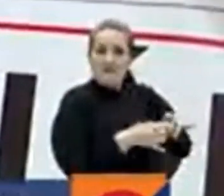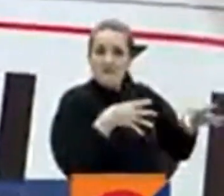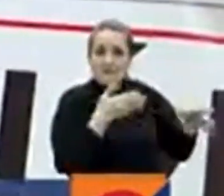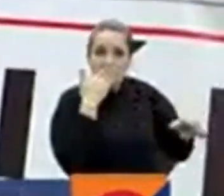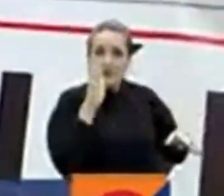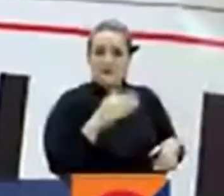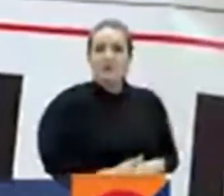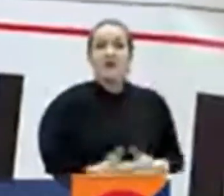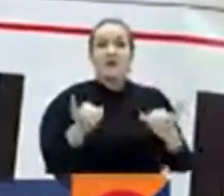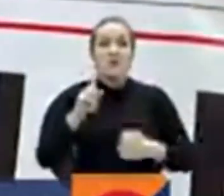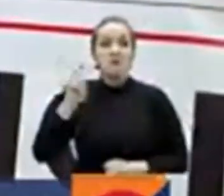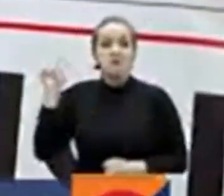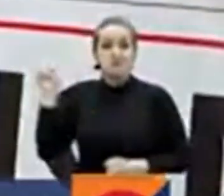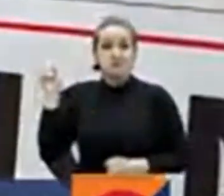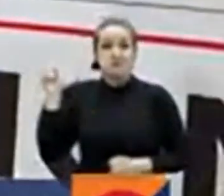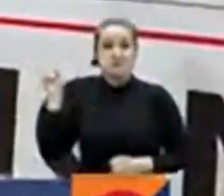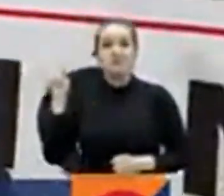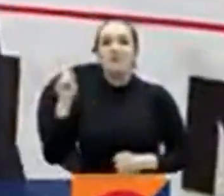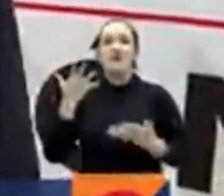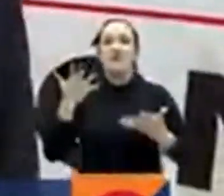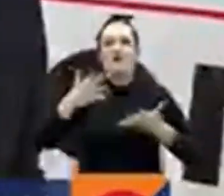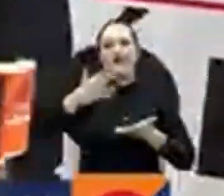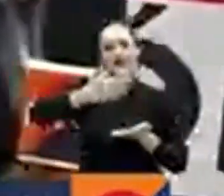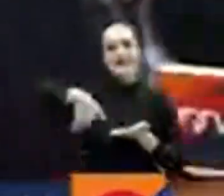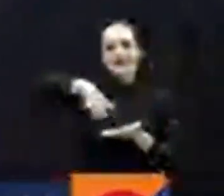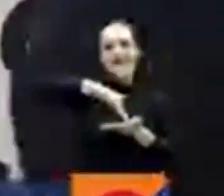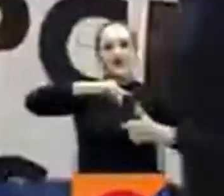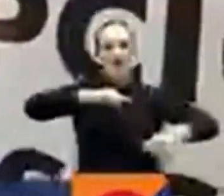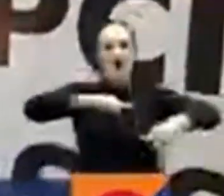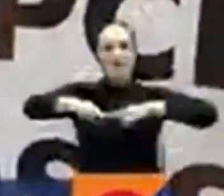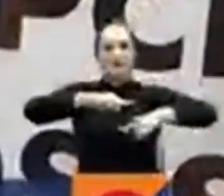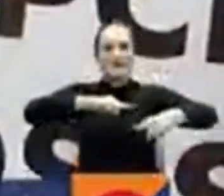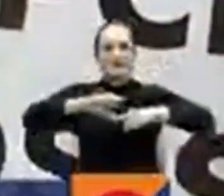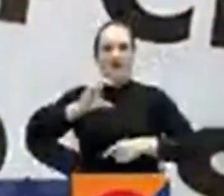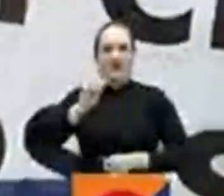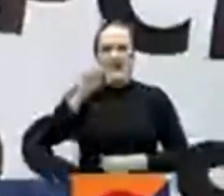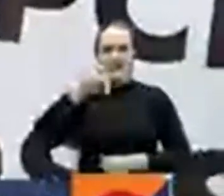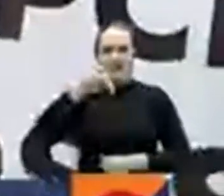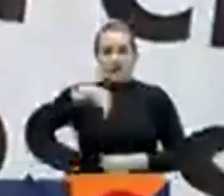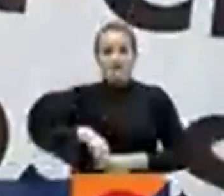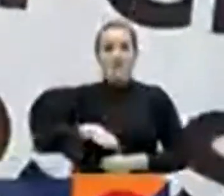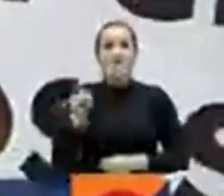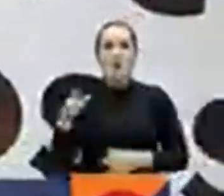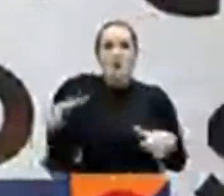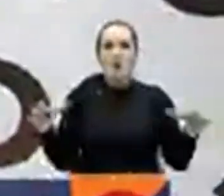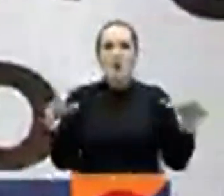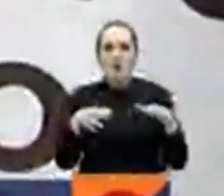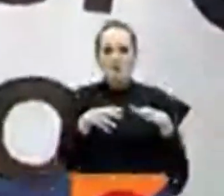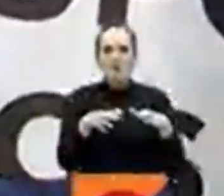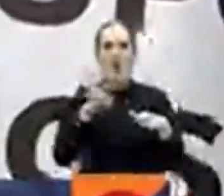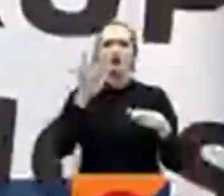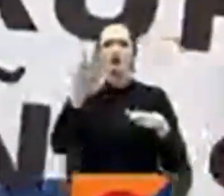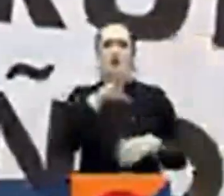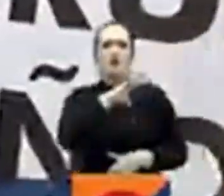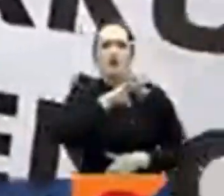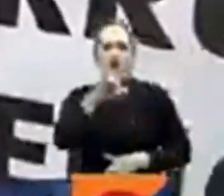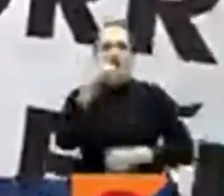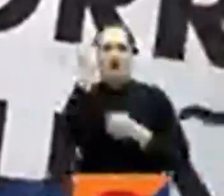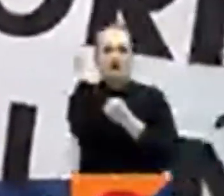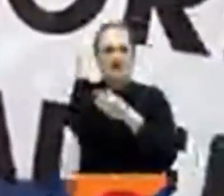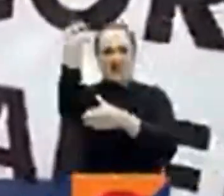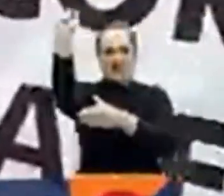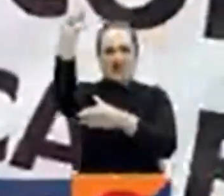Y a esta hora los saludamos desde el Centro Administrativo Municipal, CAMP, porque aquí integrantes de Simtra en Cali están llevando a cabo un